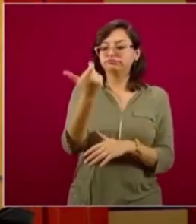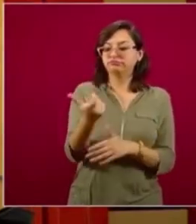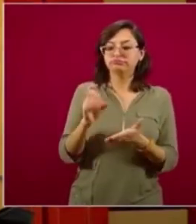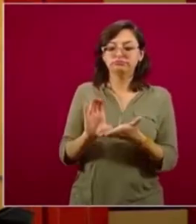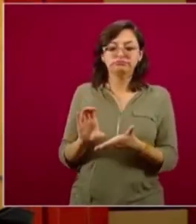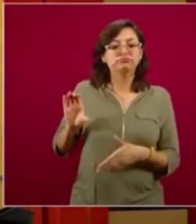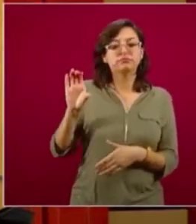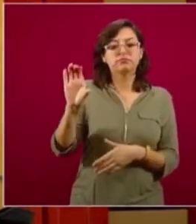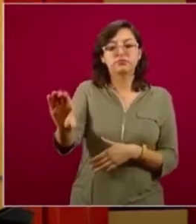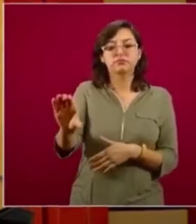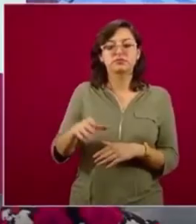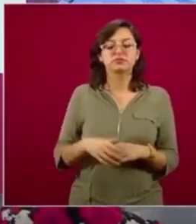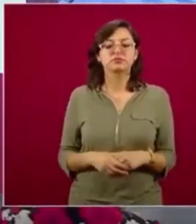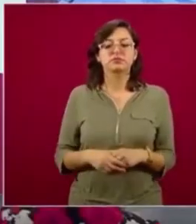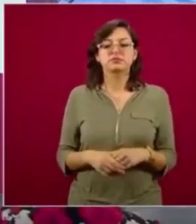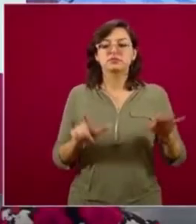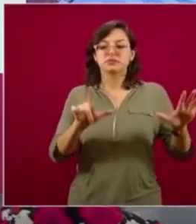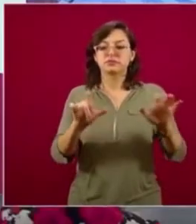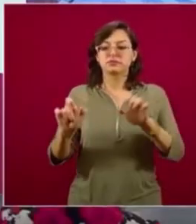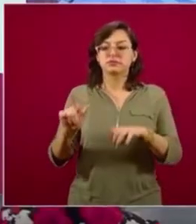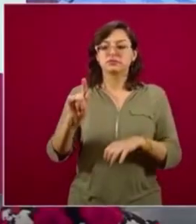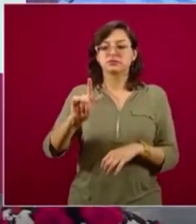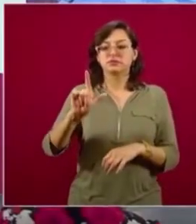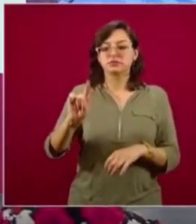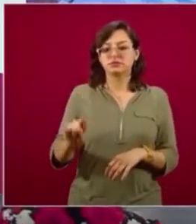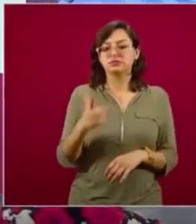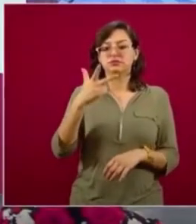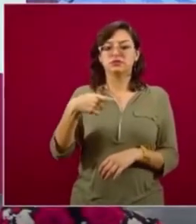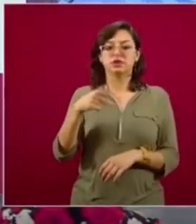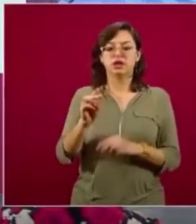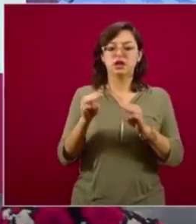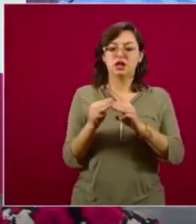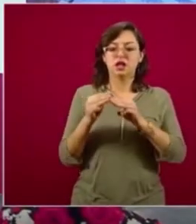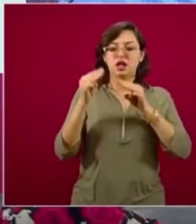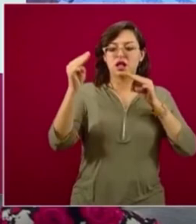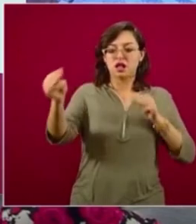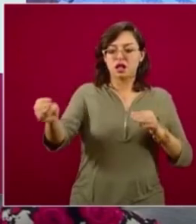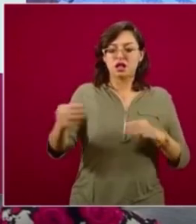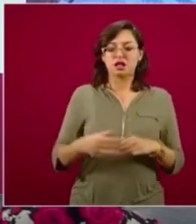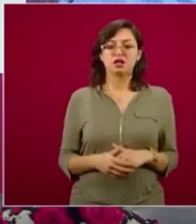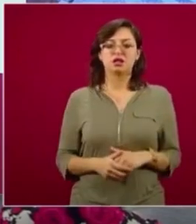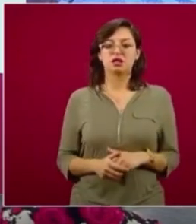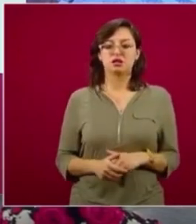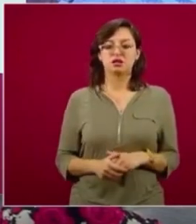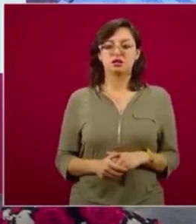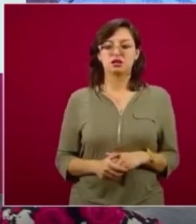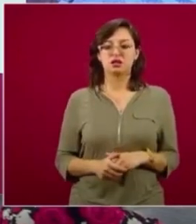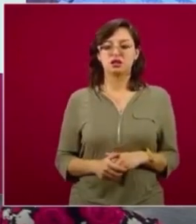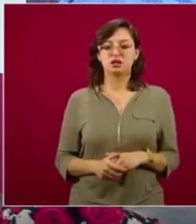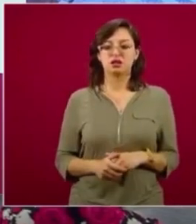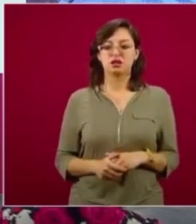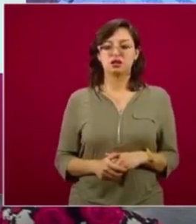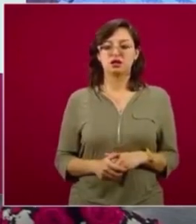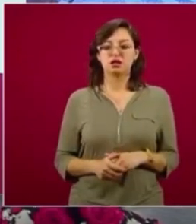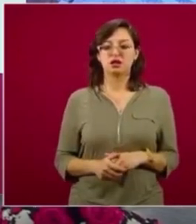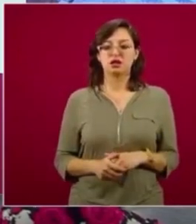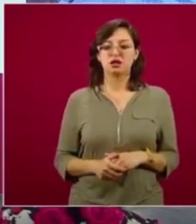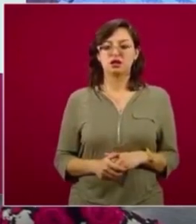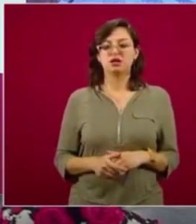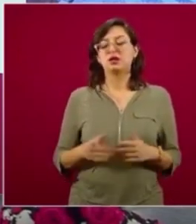778 kilómetros en un carril. O sea, pensemos en esto, son mil 700,